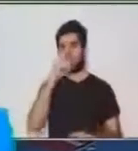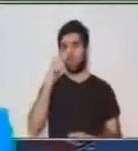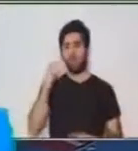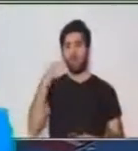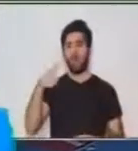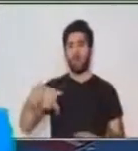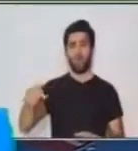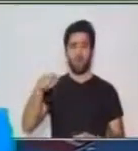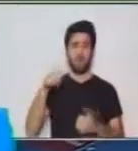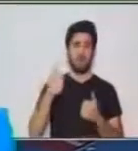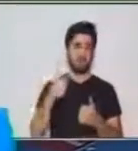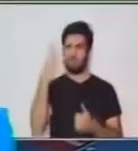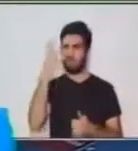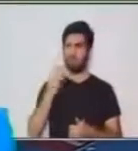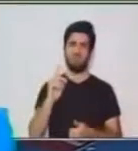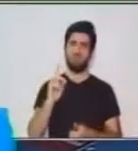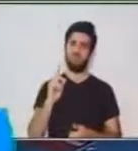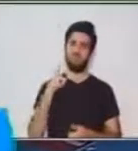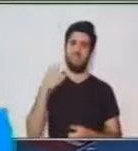muy bonito.